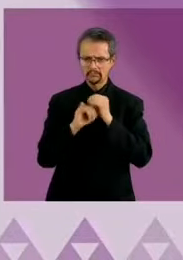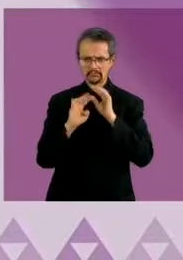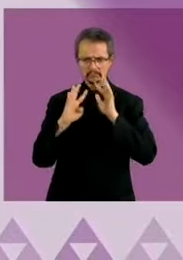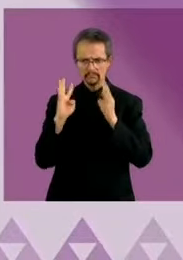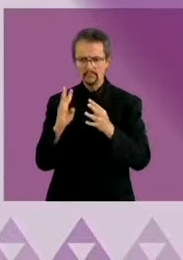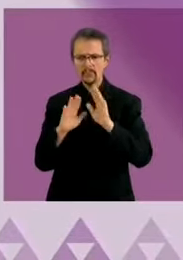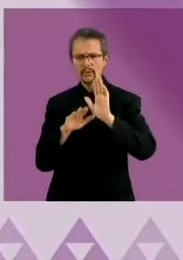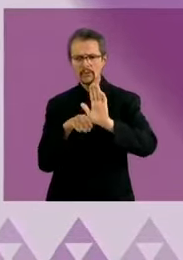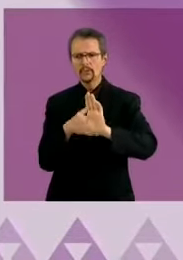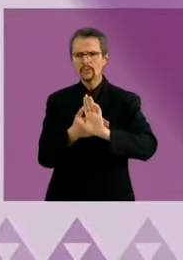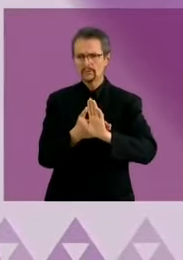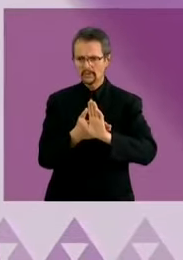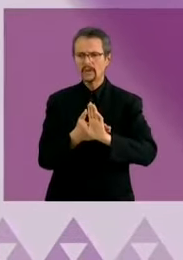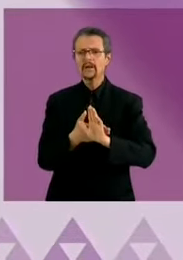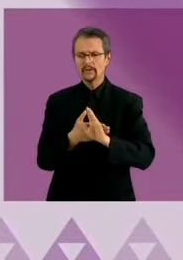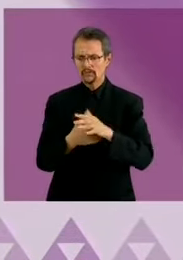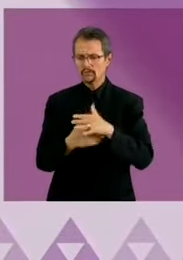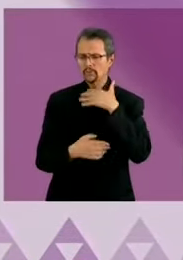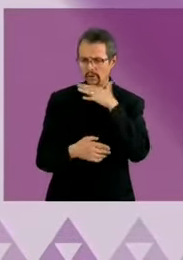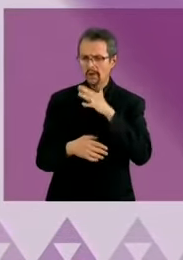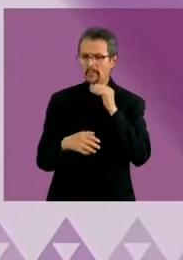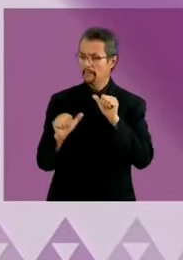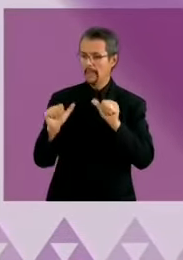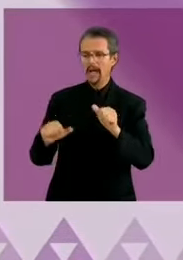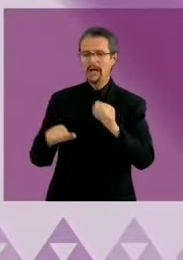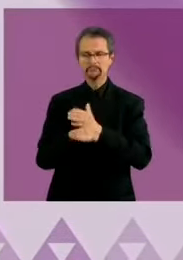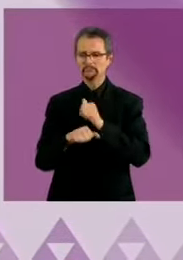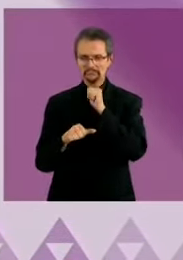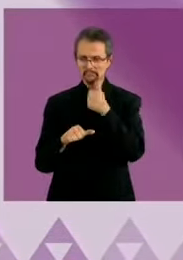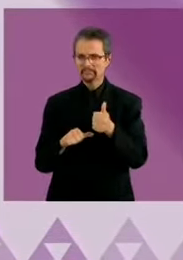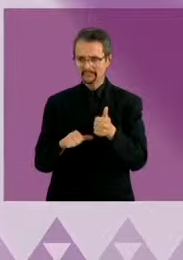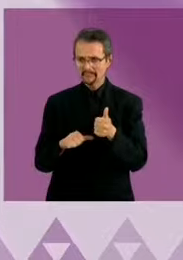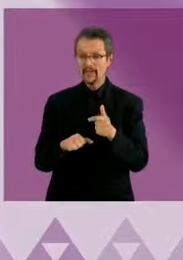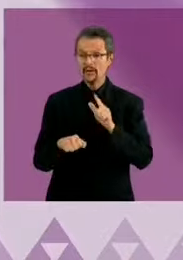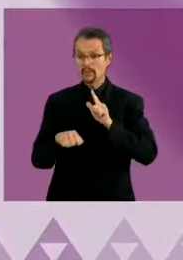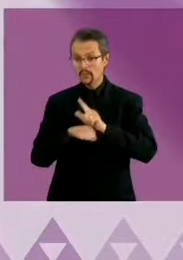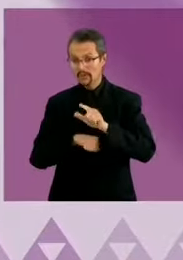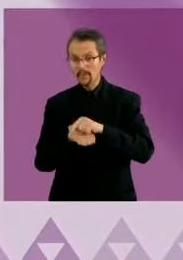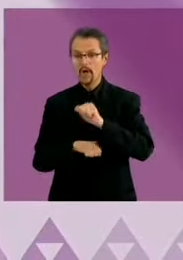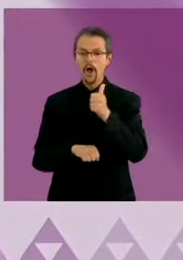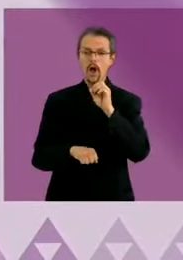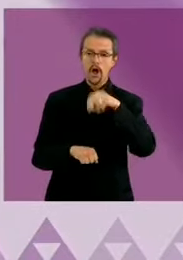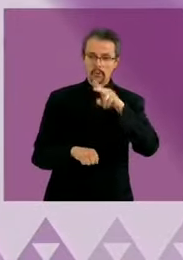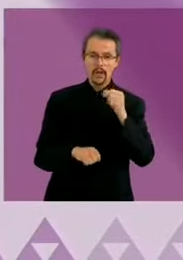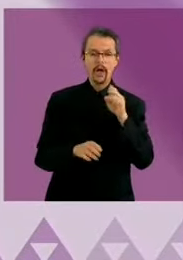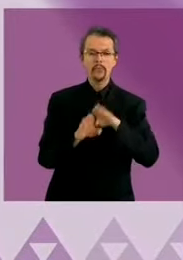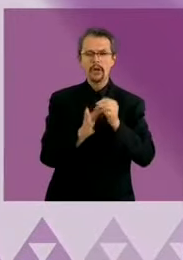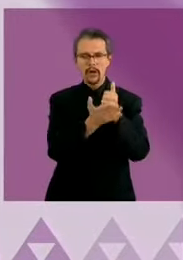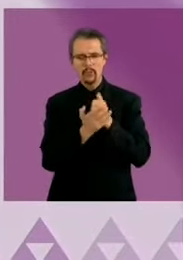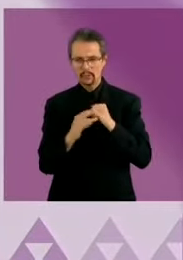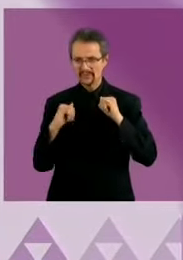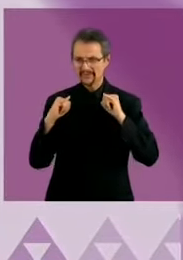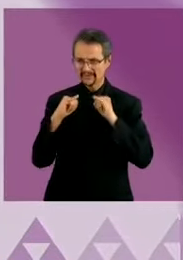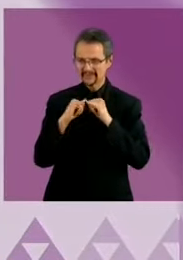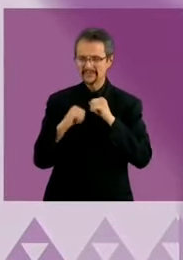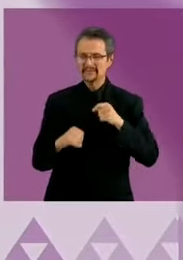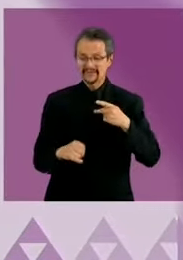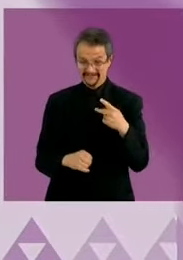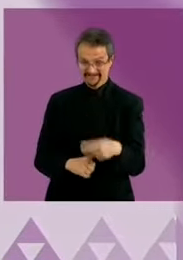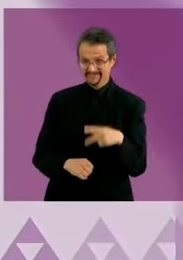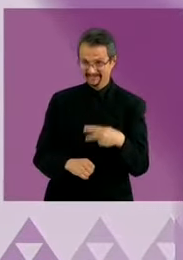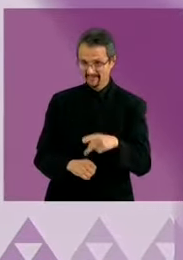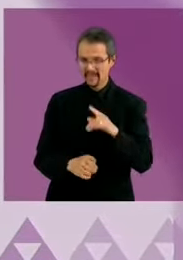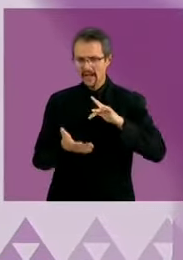Impunidad. el gobierno guatemalteco pidió a Naciones Unidas que le ayudara para auxiliar a instituciones locales, a instituciones